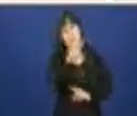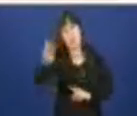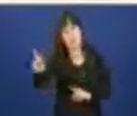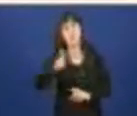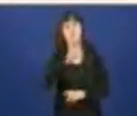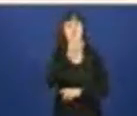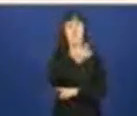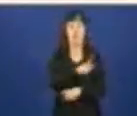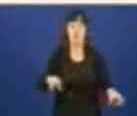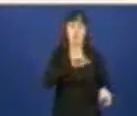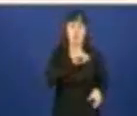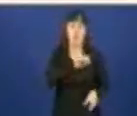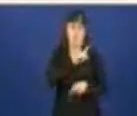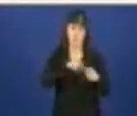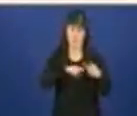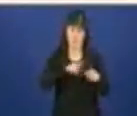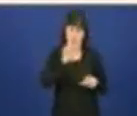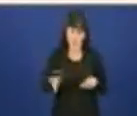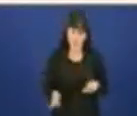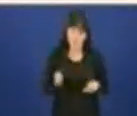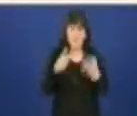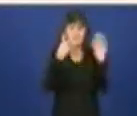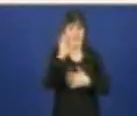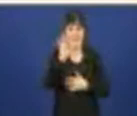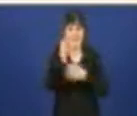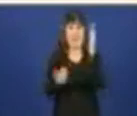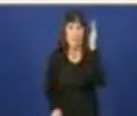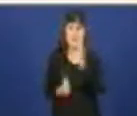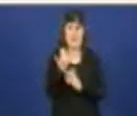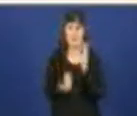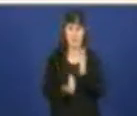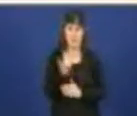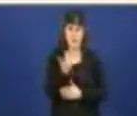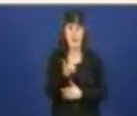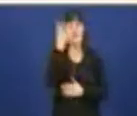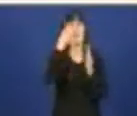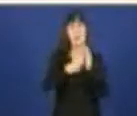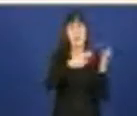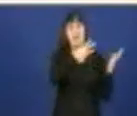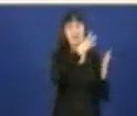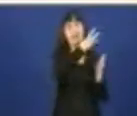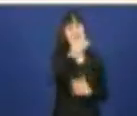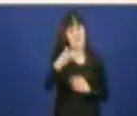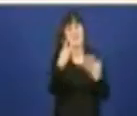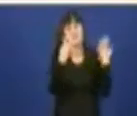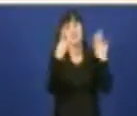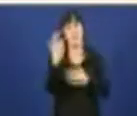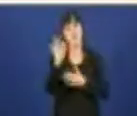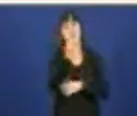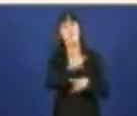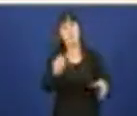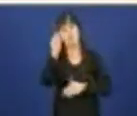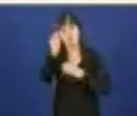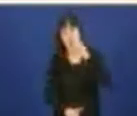agardando, e 70 días de espera media. 7.390 persoas menos agardando, e 31